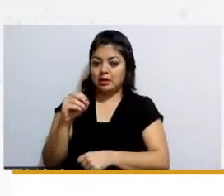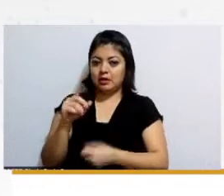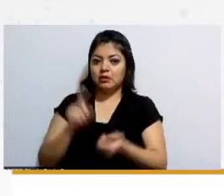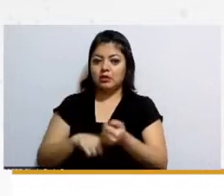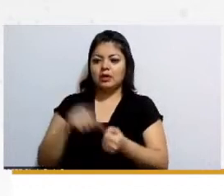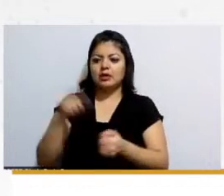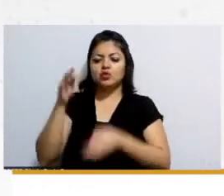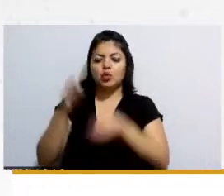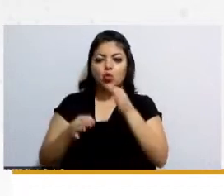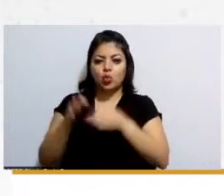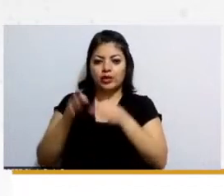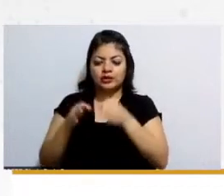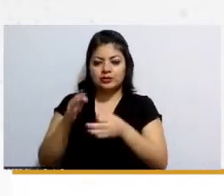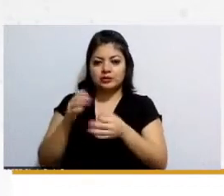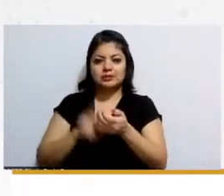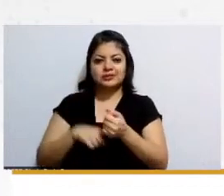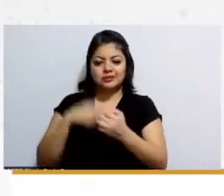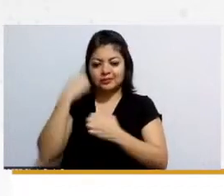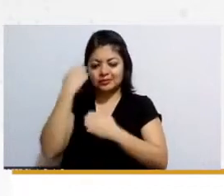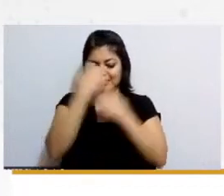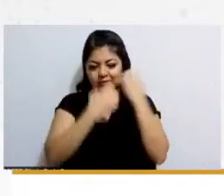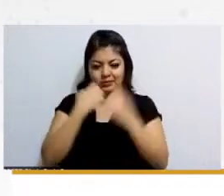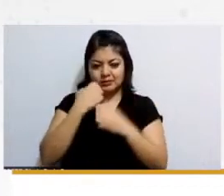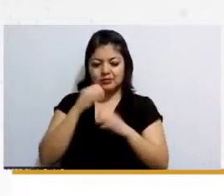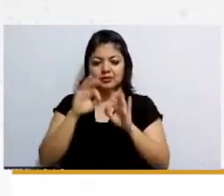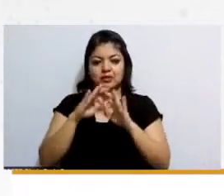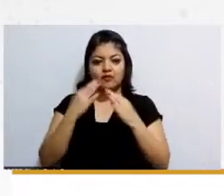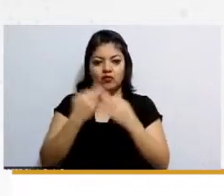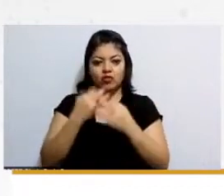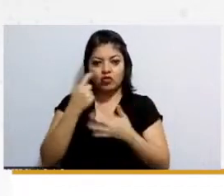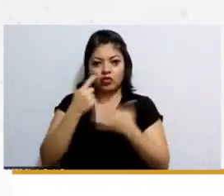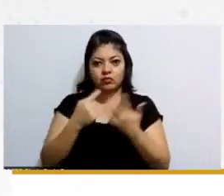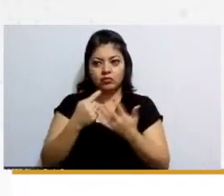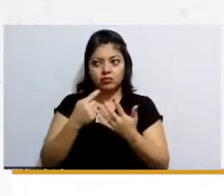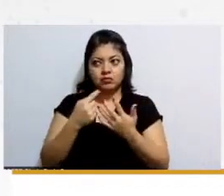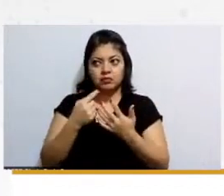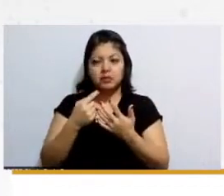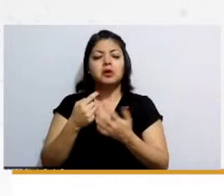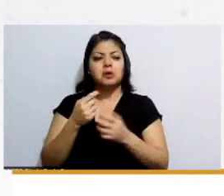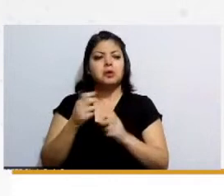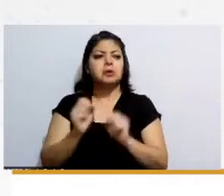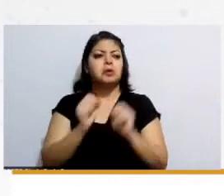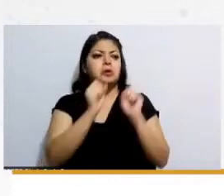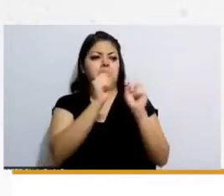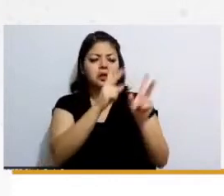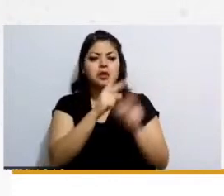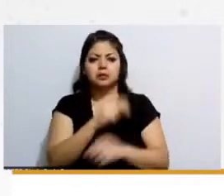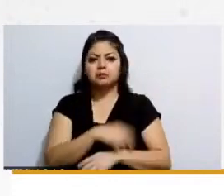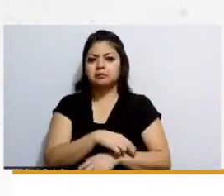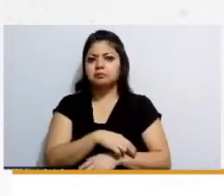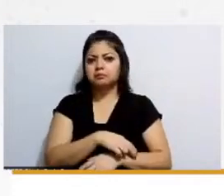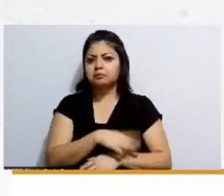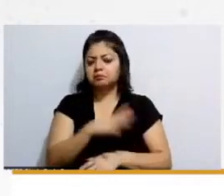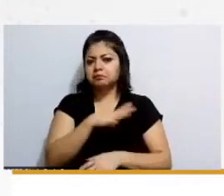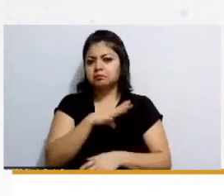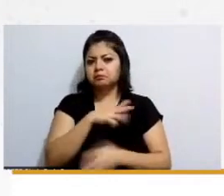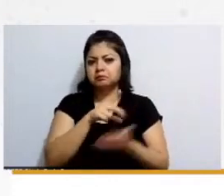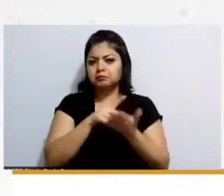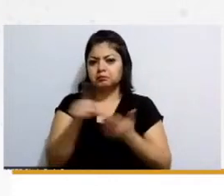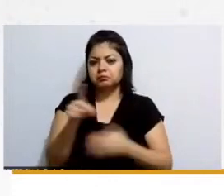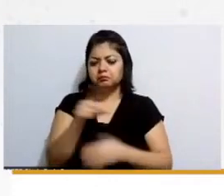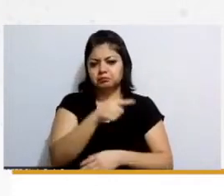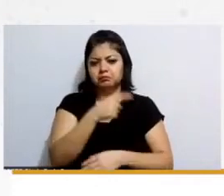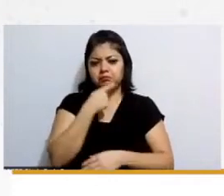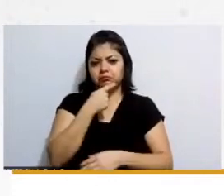valorando todas estas situaciones le dice ok este sí tiene el derecho el menor